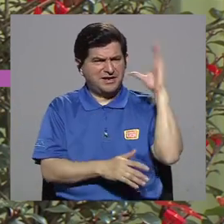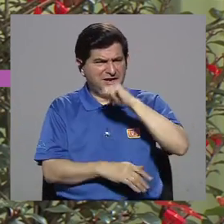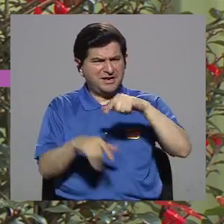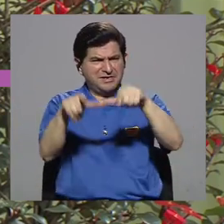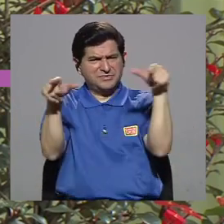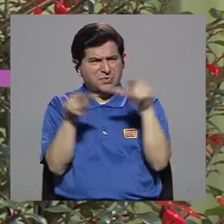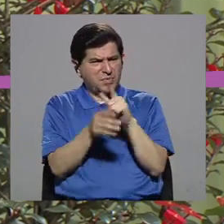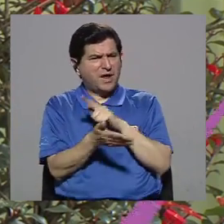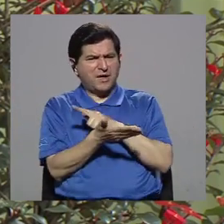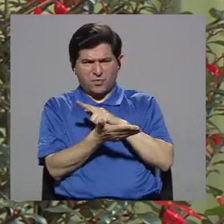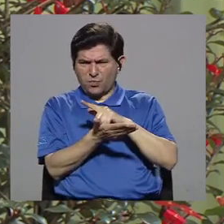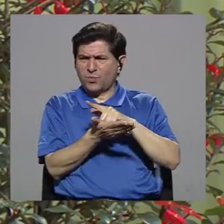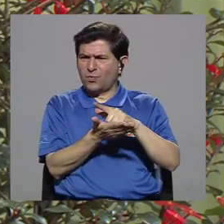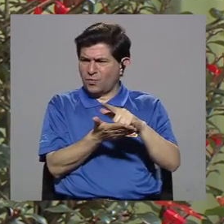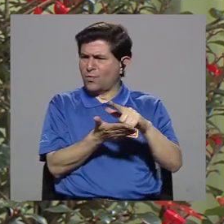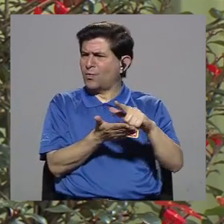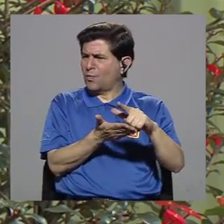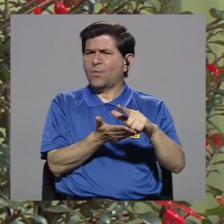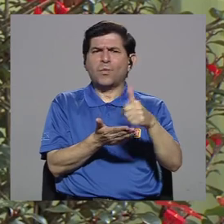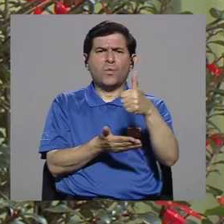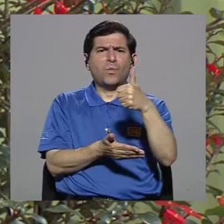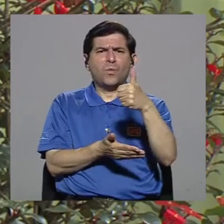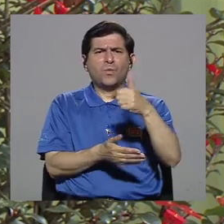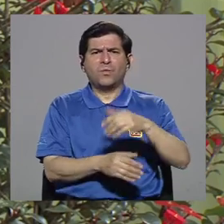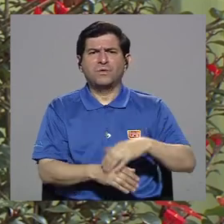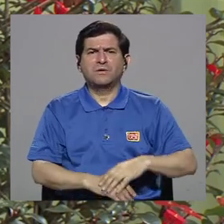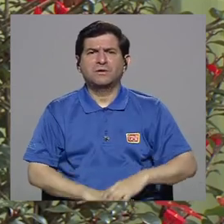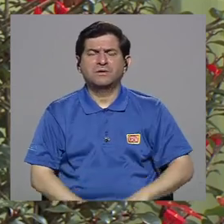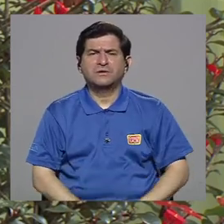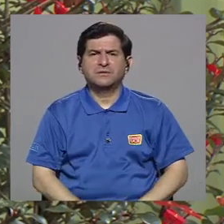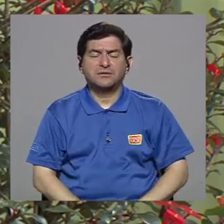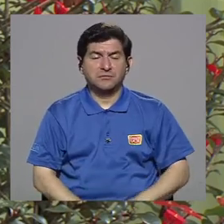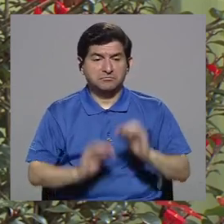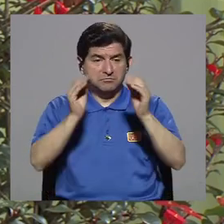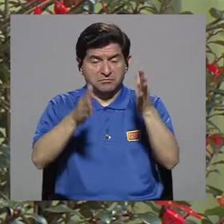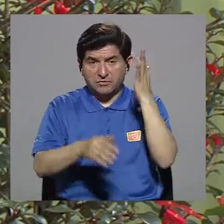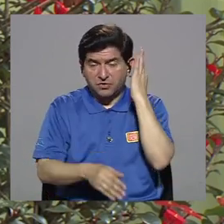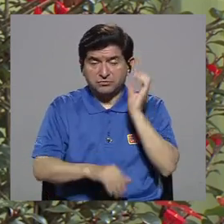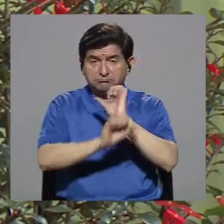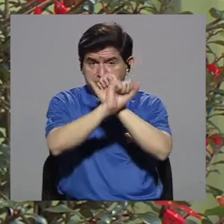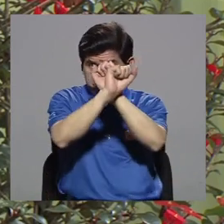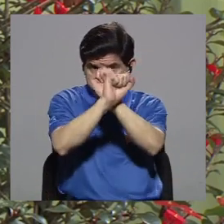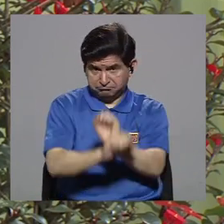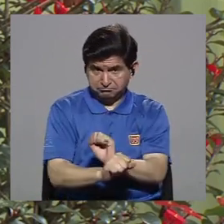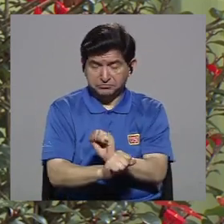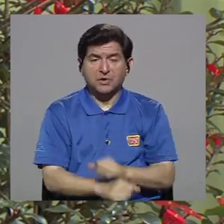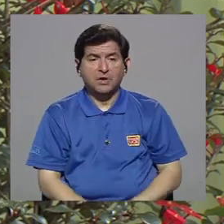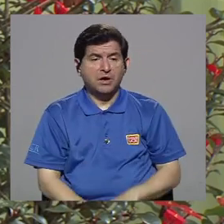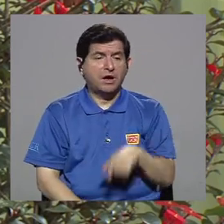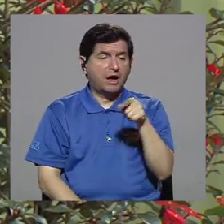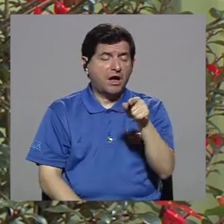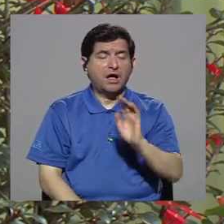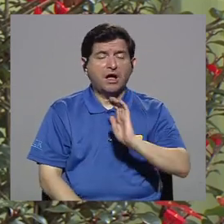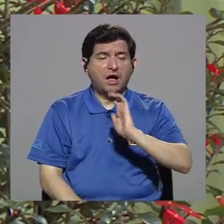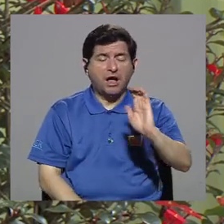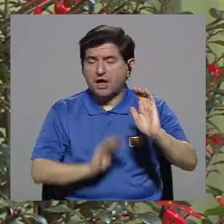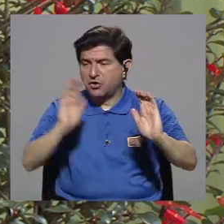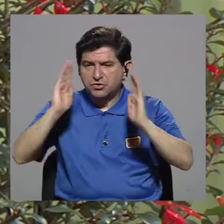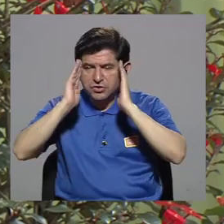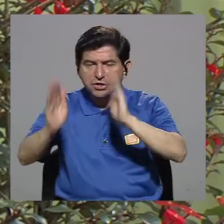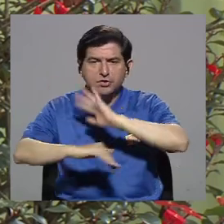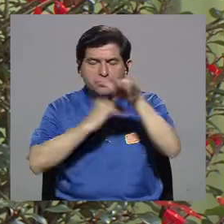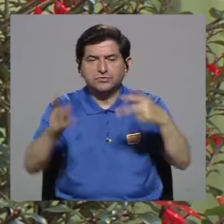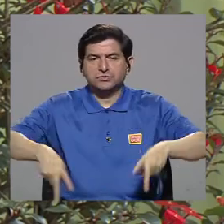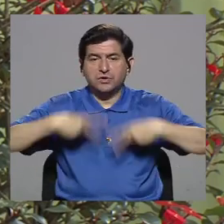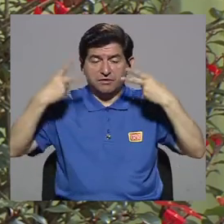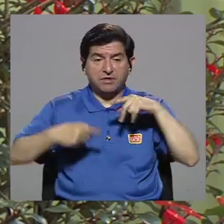Y entonces, esta maestra, acostumbrada a tratar chiquitos toda una vida, y usted sabe que los chiquitos a veces tiran basura,